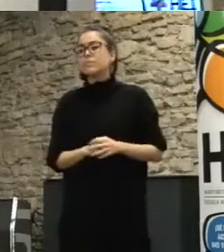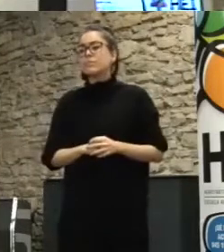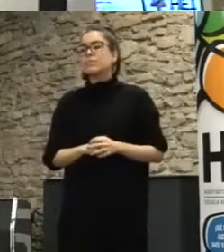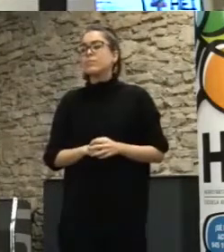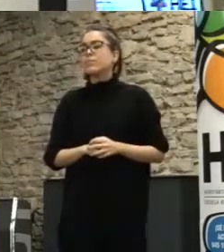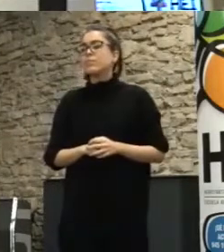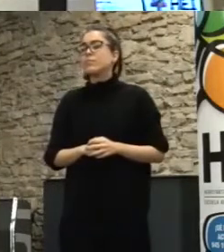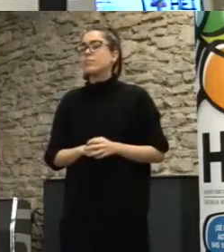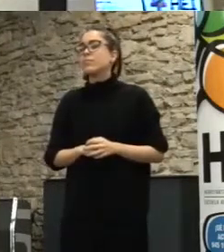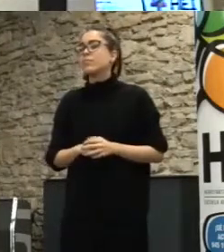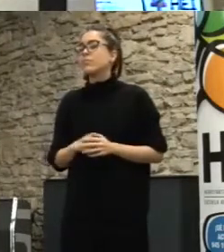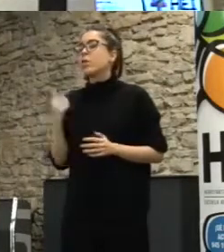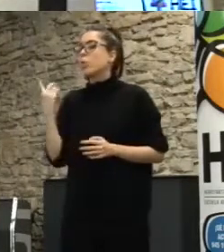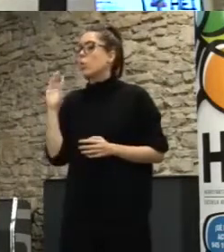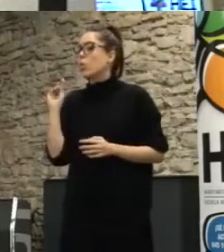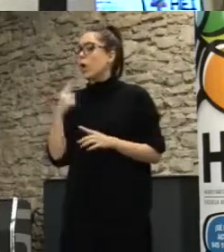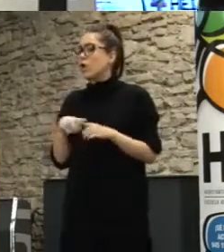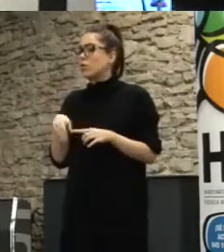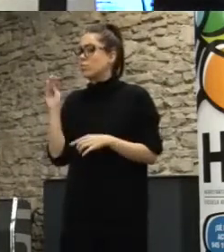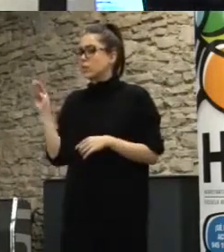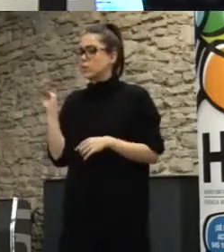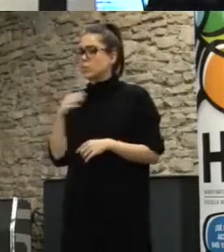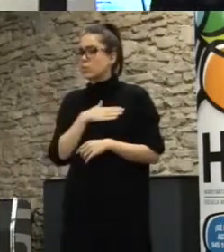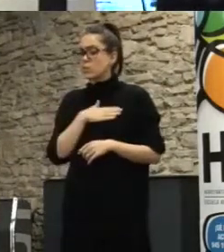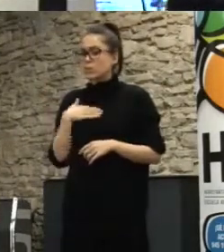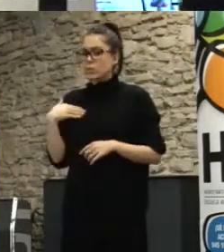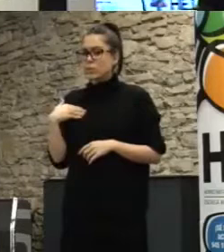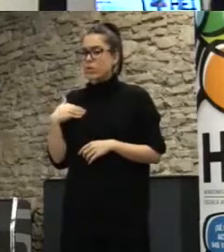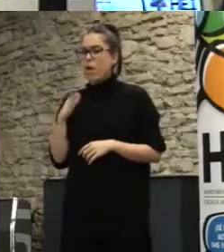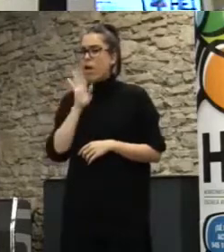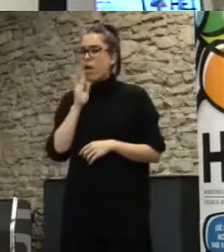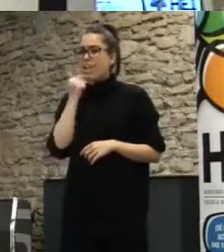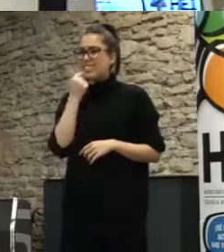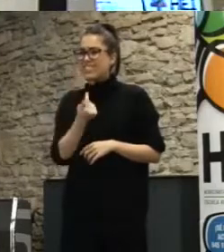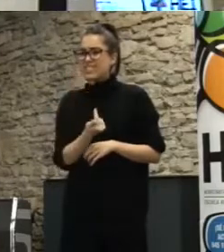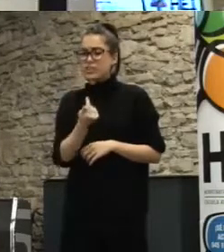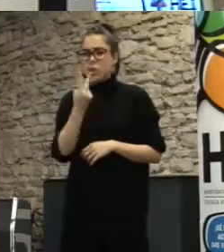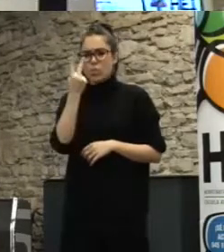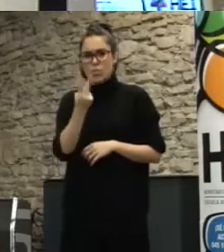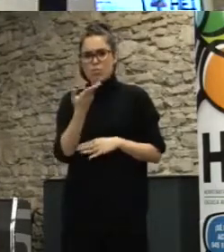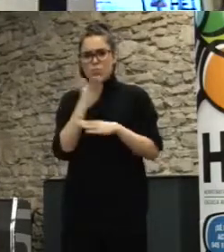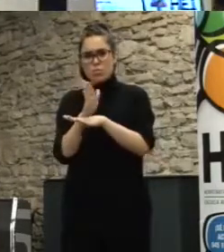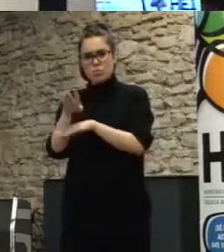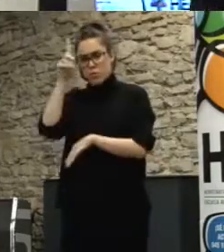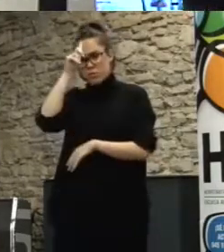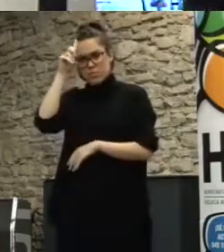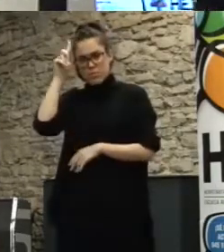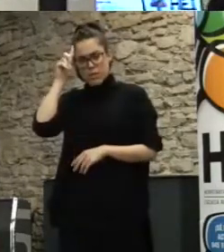gente solamente te quiero preguntar una cosa Bernardo hablabas al principio de un par de propuestas que salieron en Madrid